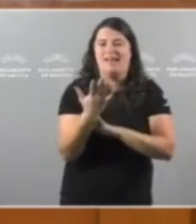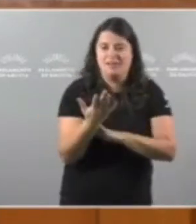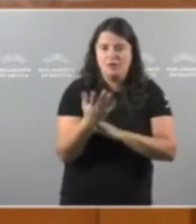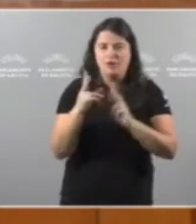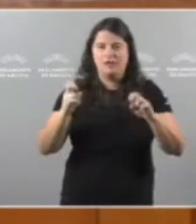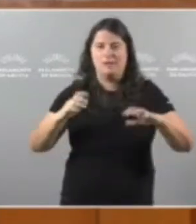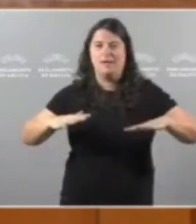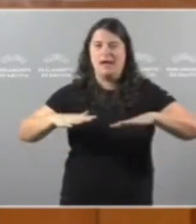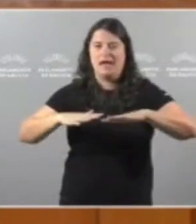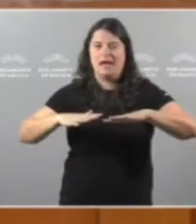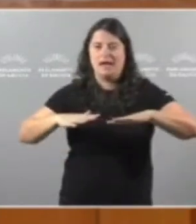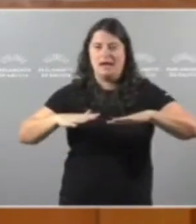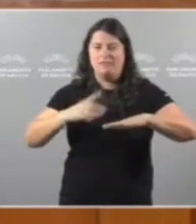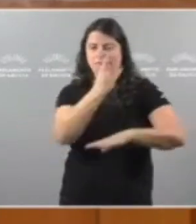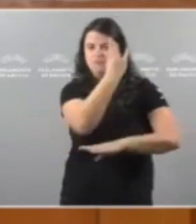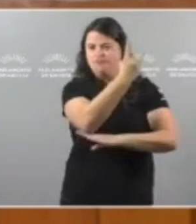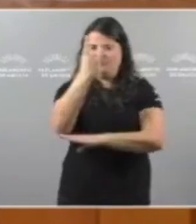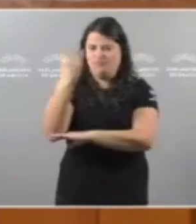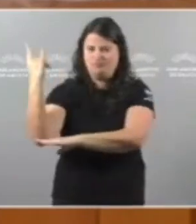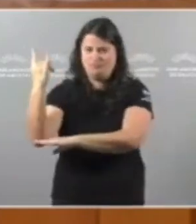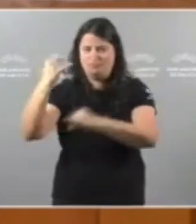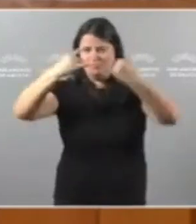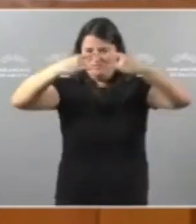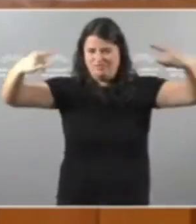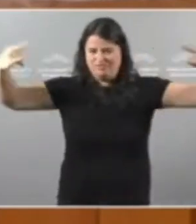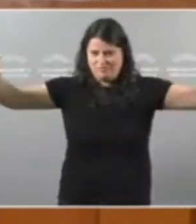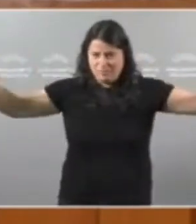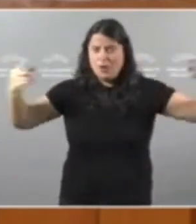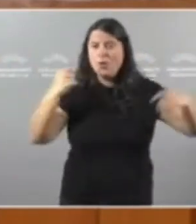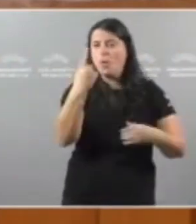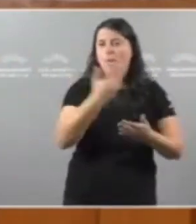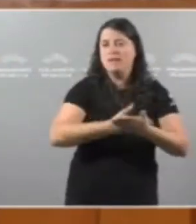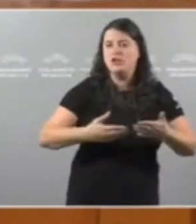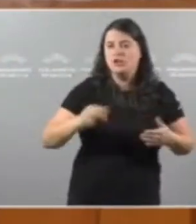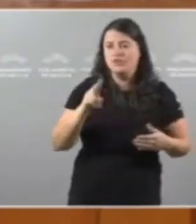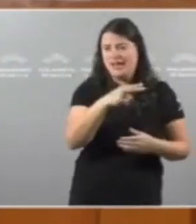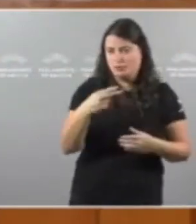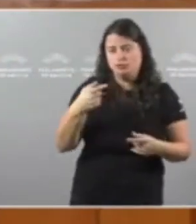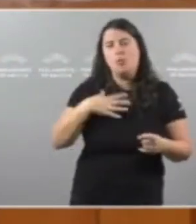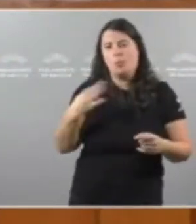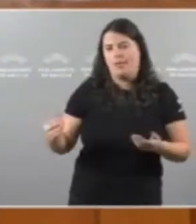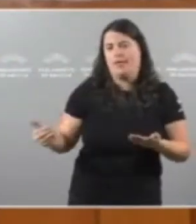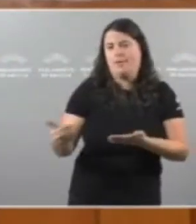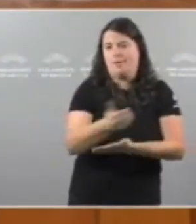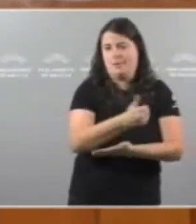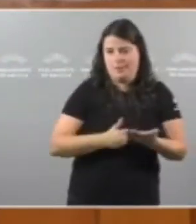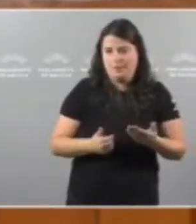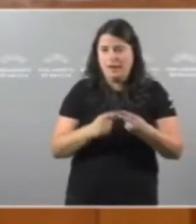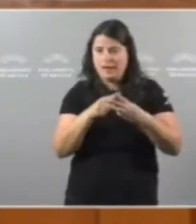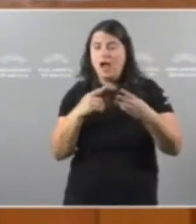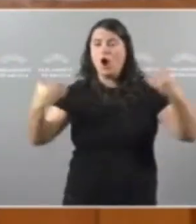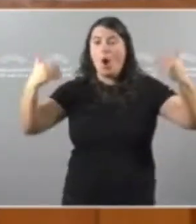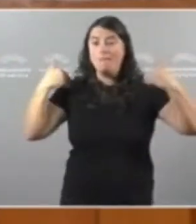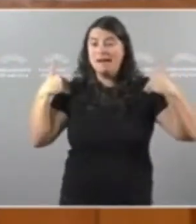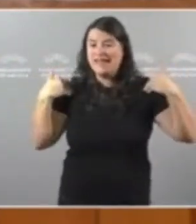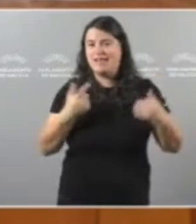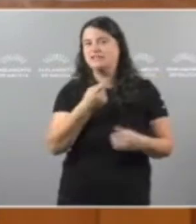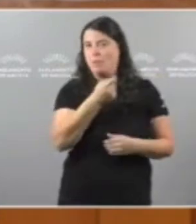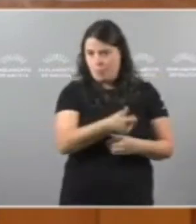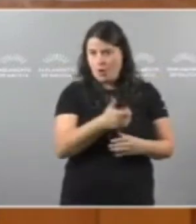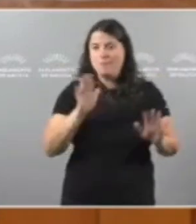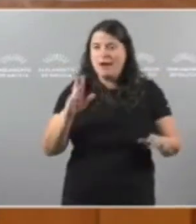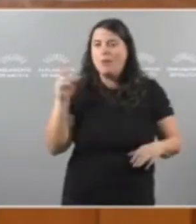redes de alta tensión En cifras un millón de euros de recadación Temos poucas competencias Pero podemos